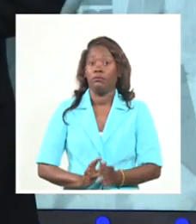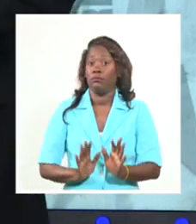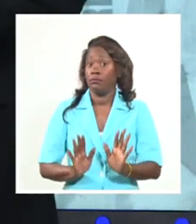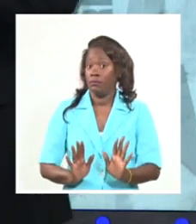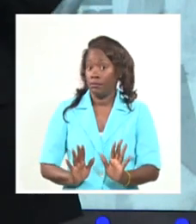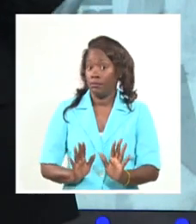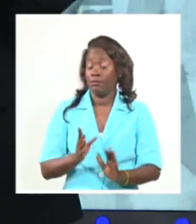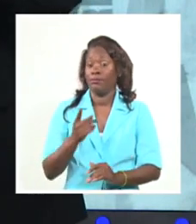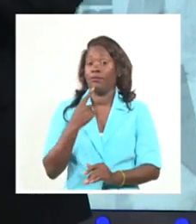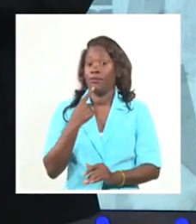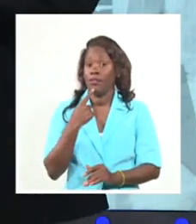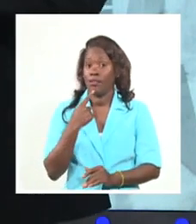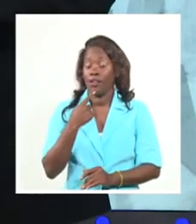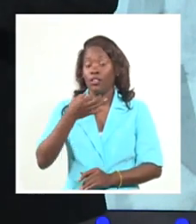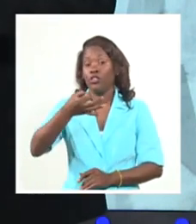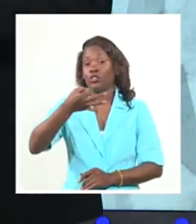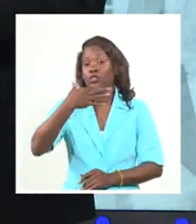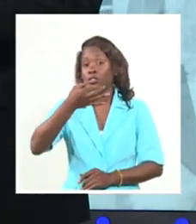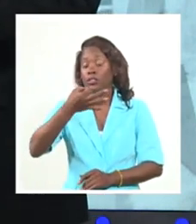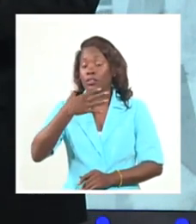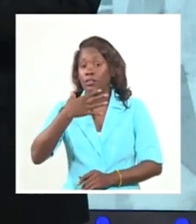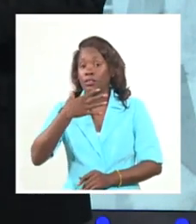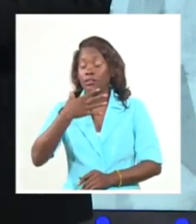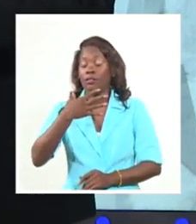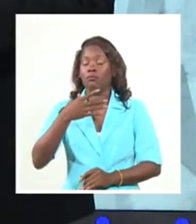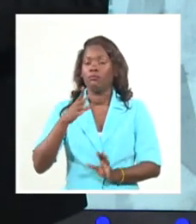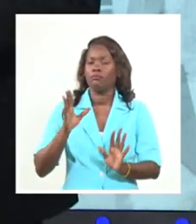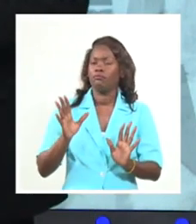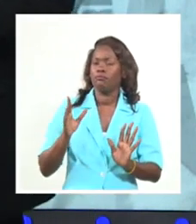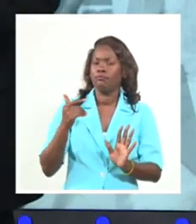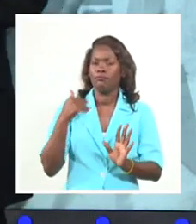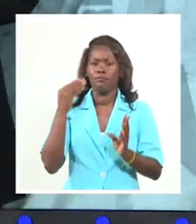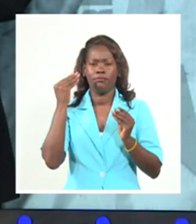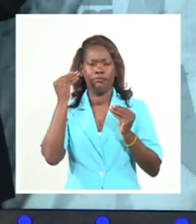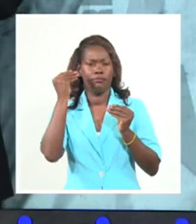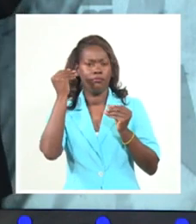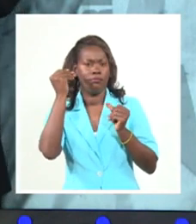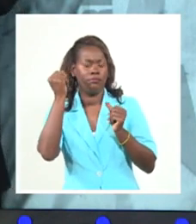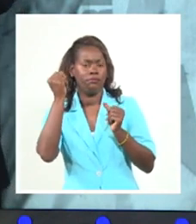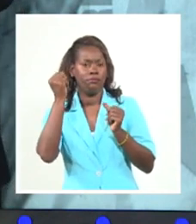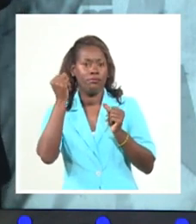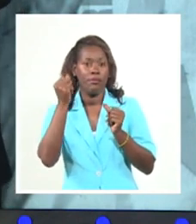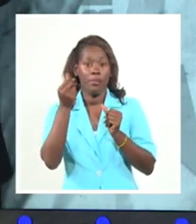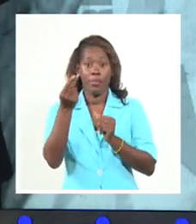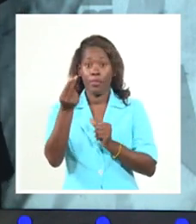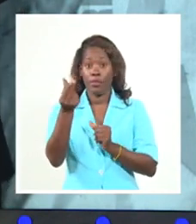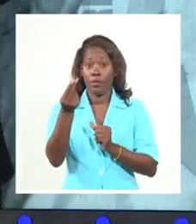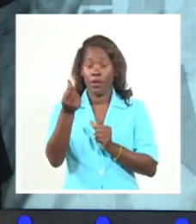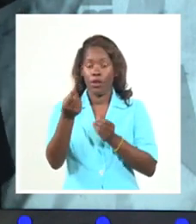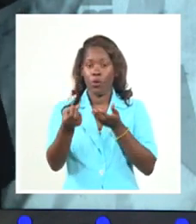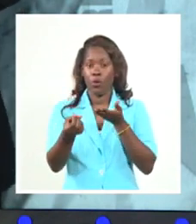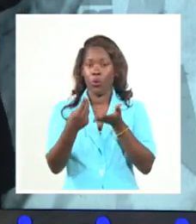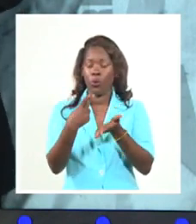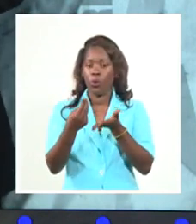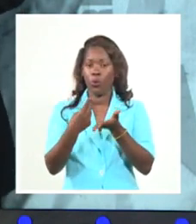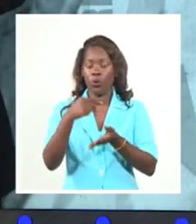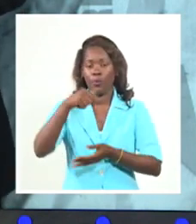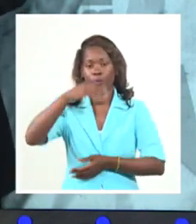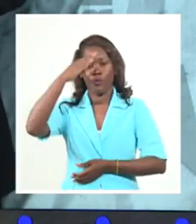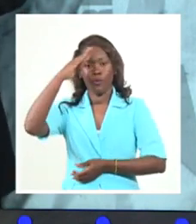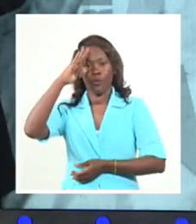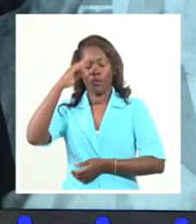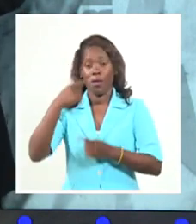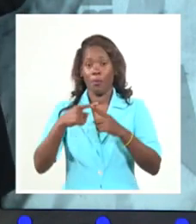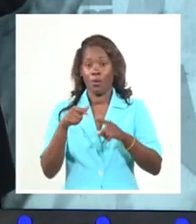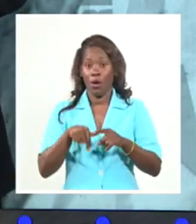Duralginas o aspirinas. Pero lo cierto es que en forma de dinero llegaban a Cuba. Si todas estas pruebas que